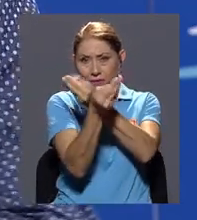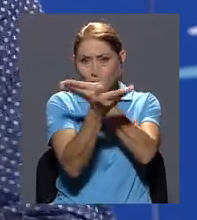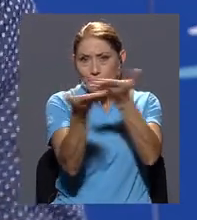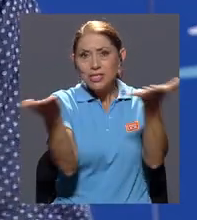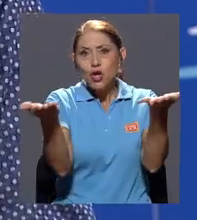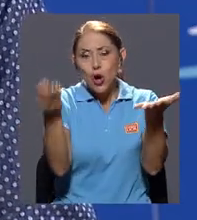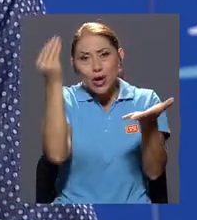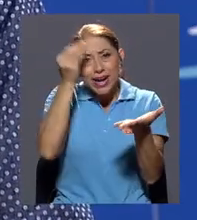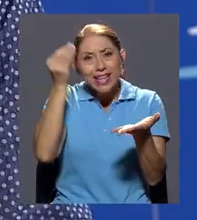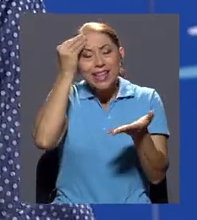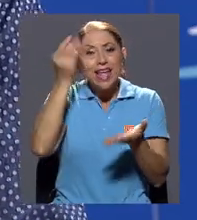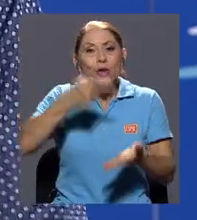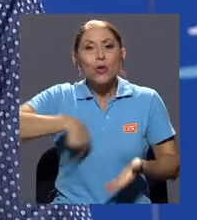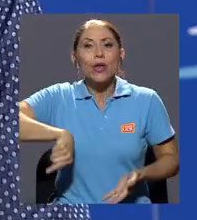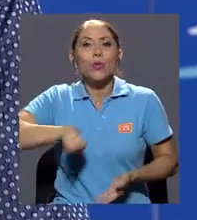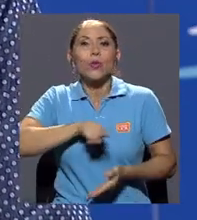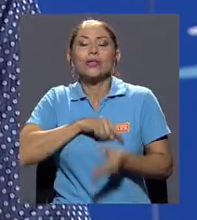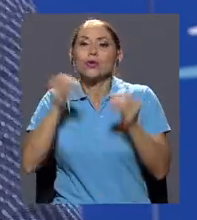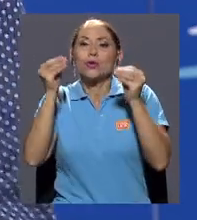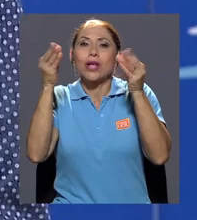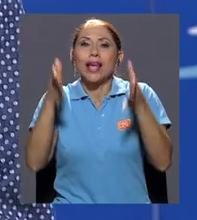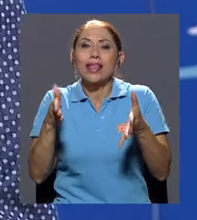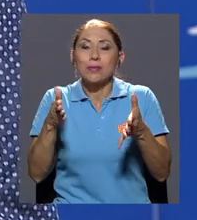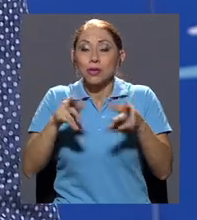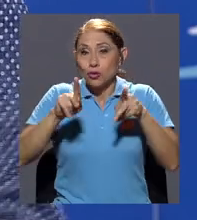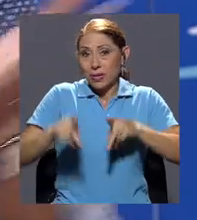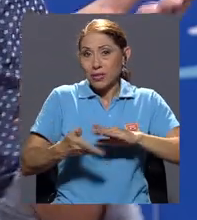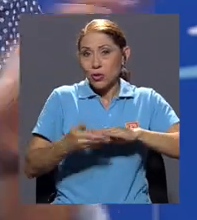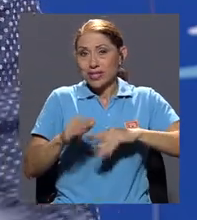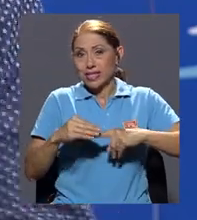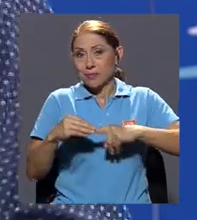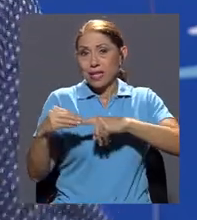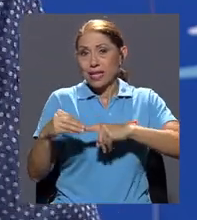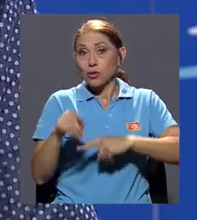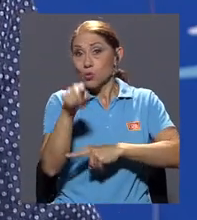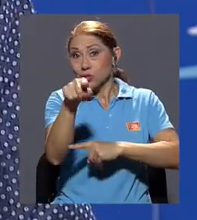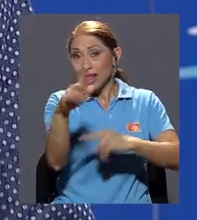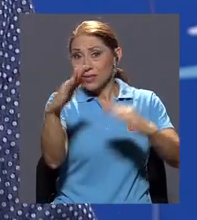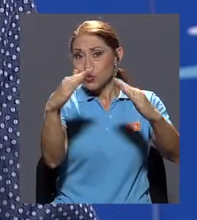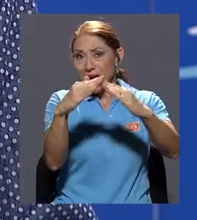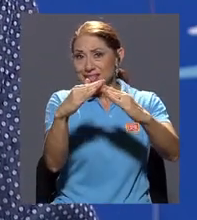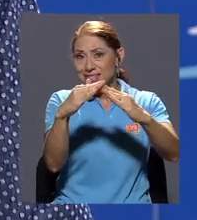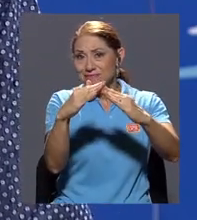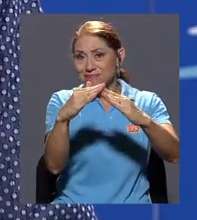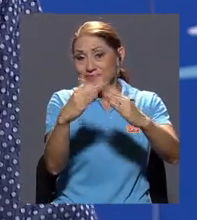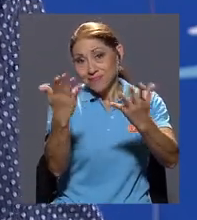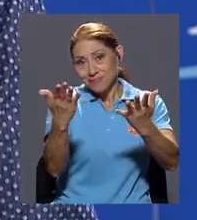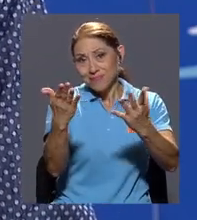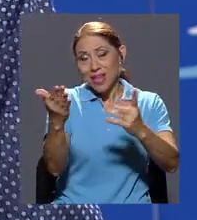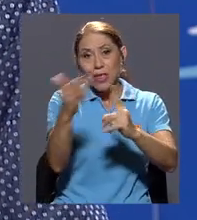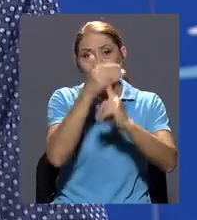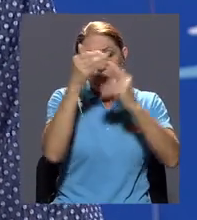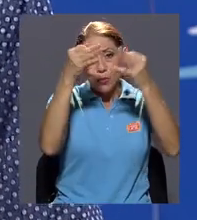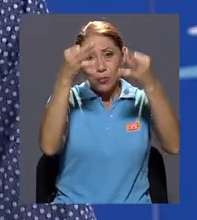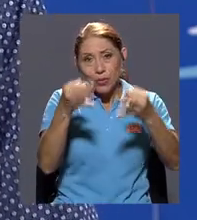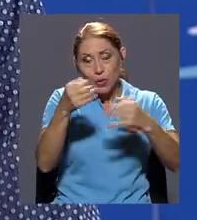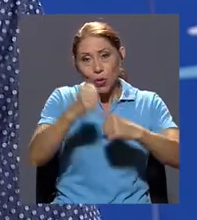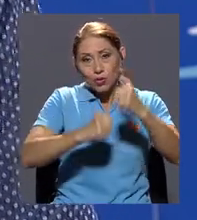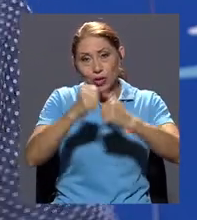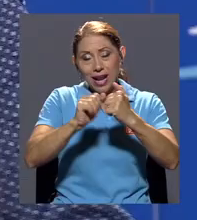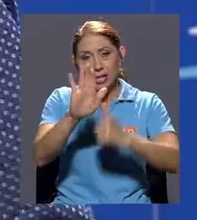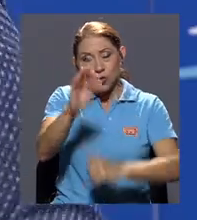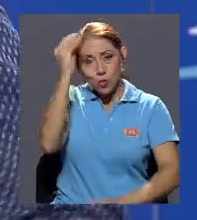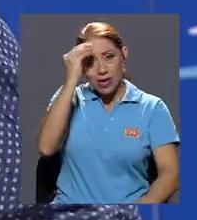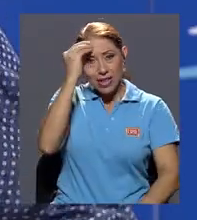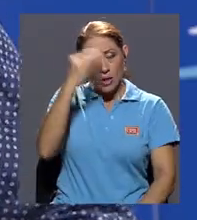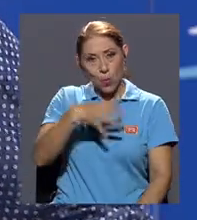criterio de nuestros académicos, de nuestros expertos, y usted allá en su casa tomará, tendrá, definirá, construirá su propio criterio.